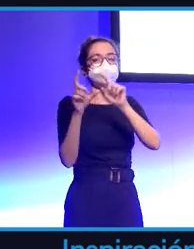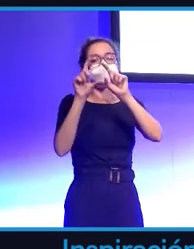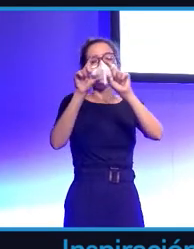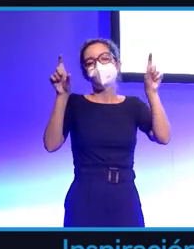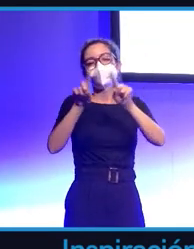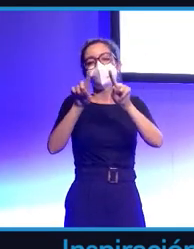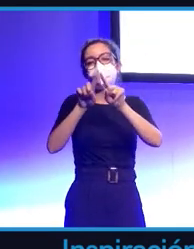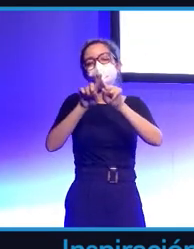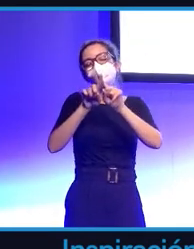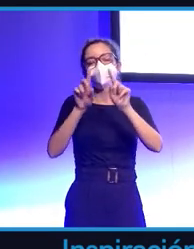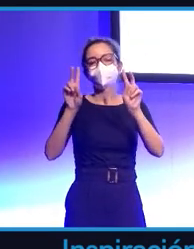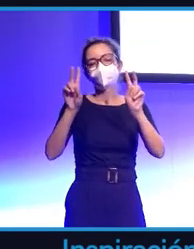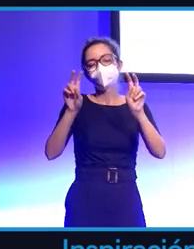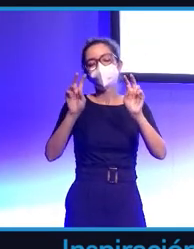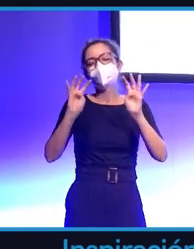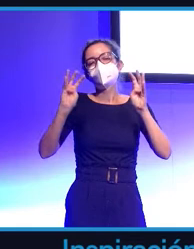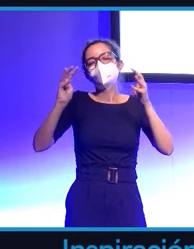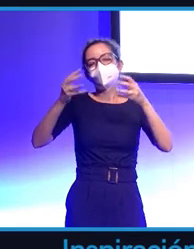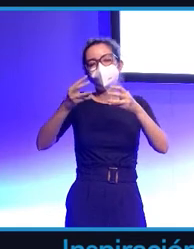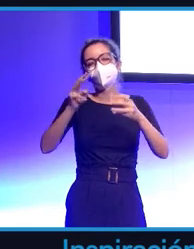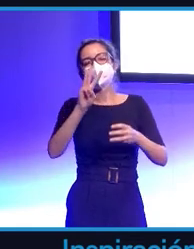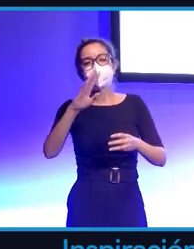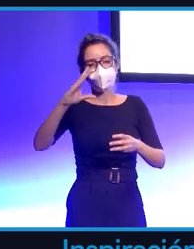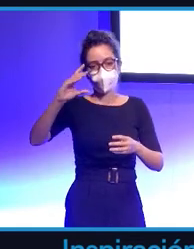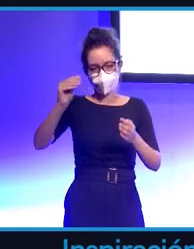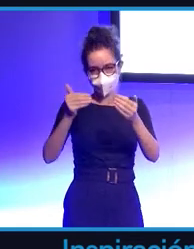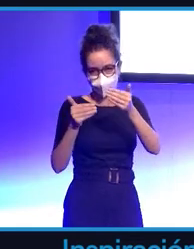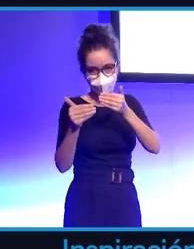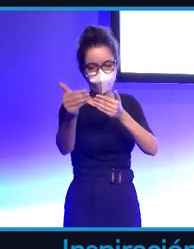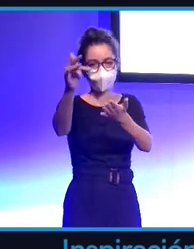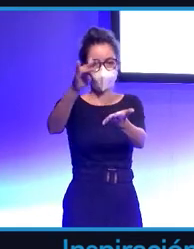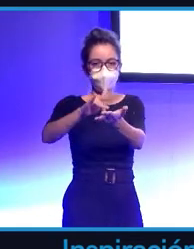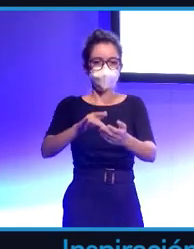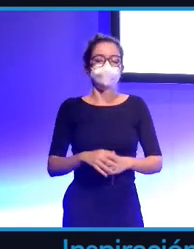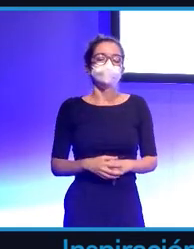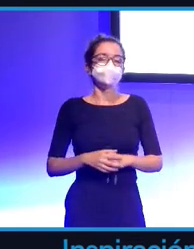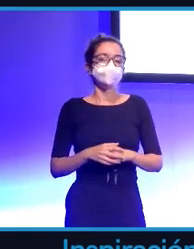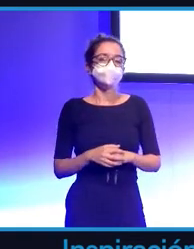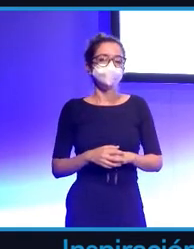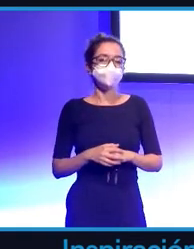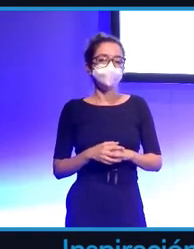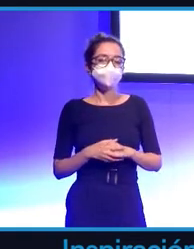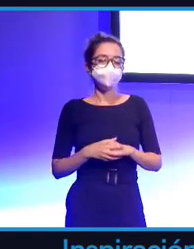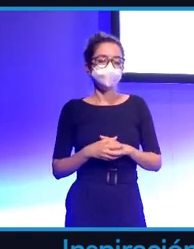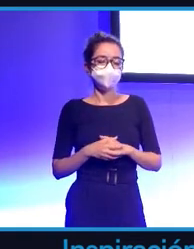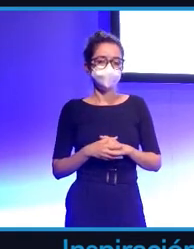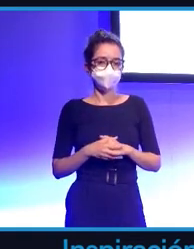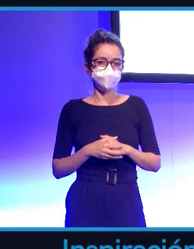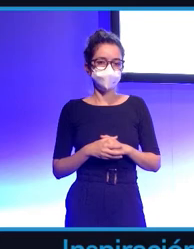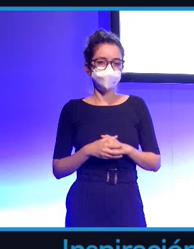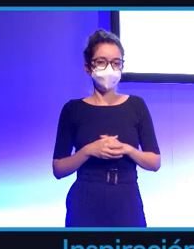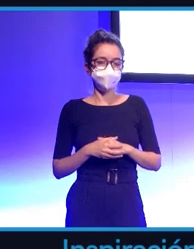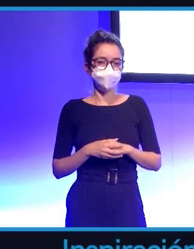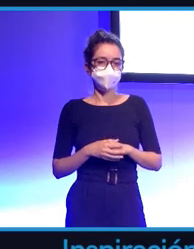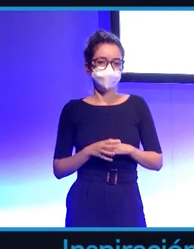nuevo mundo que viene, esta nueva Internet tridimensional. Este cambio, digamos que es un cambio que